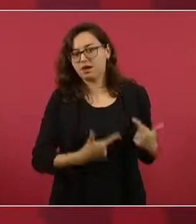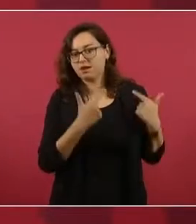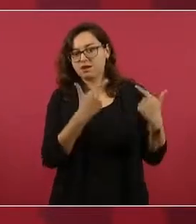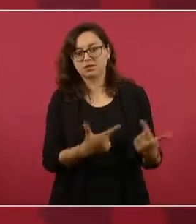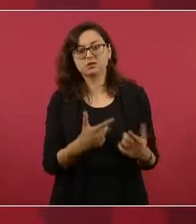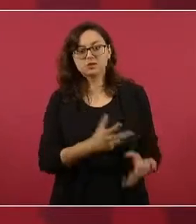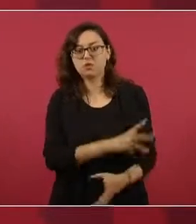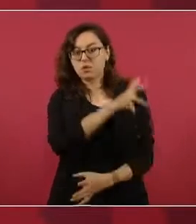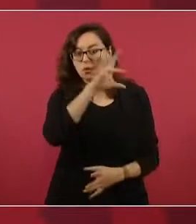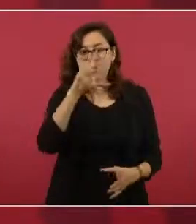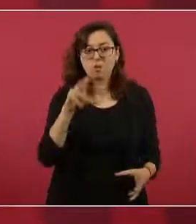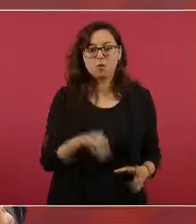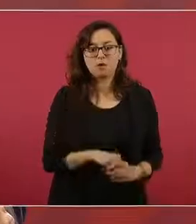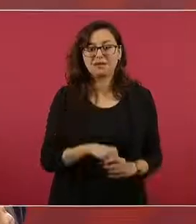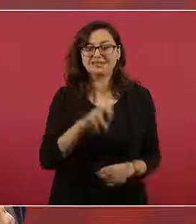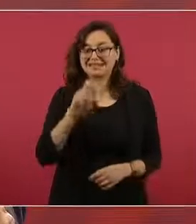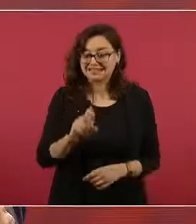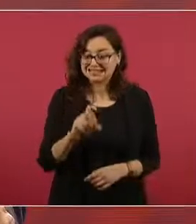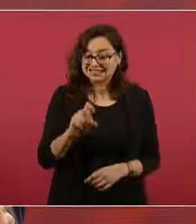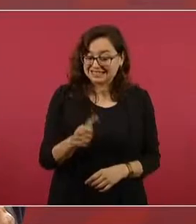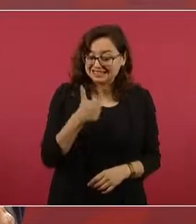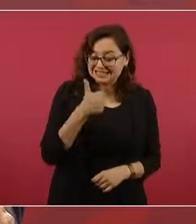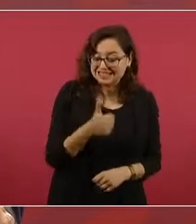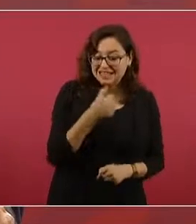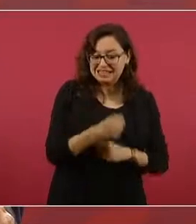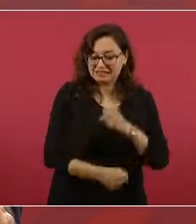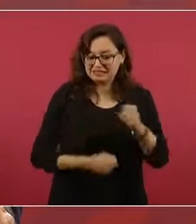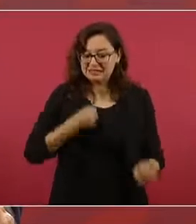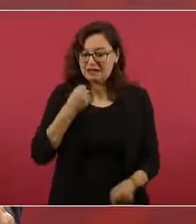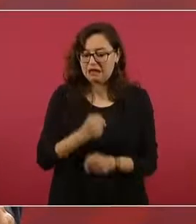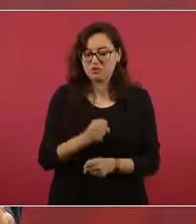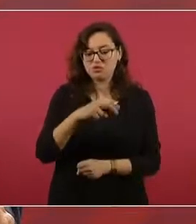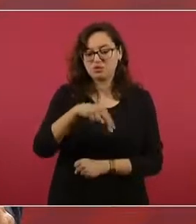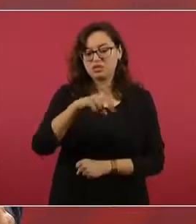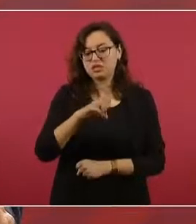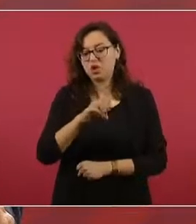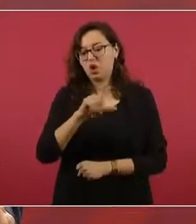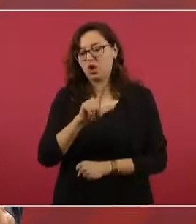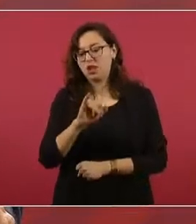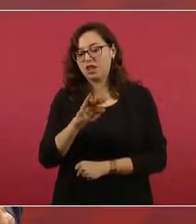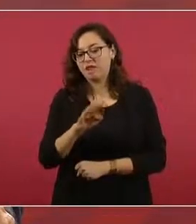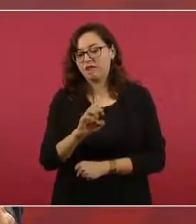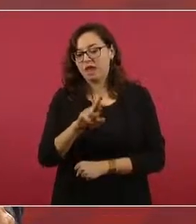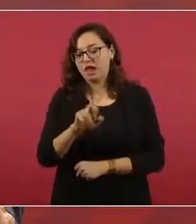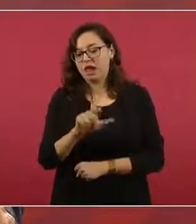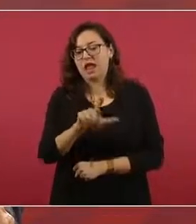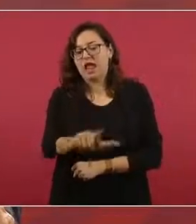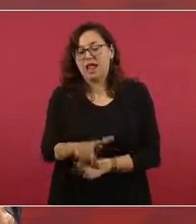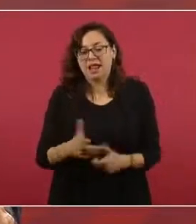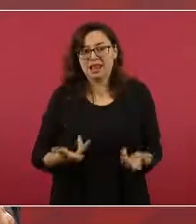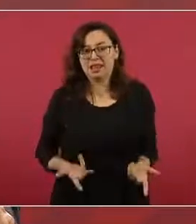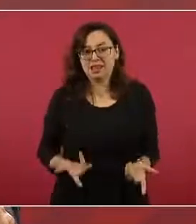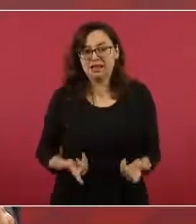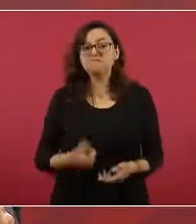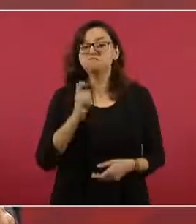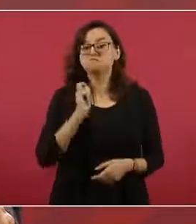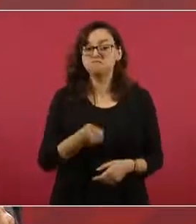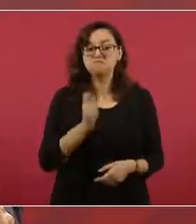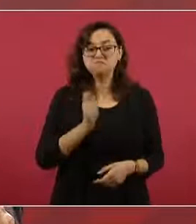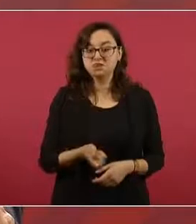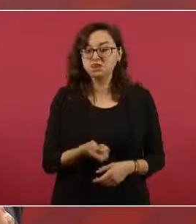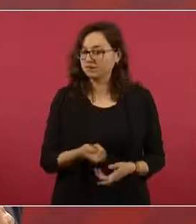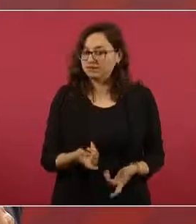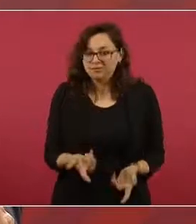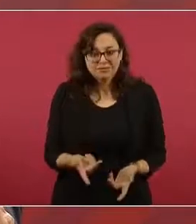36 años el periodo neoliberal, que es sinónimo de robo,